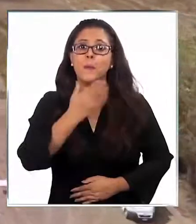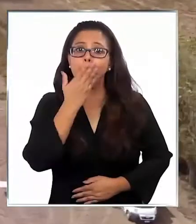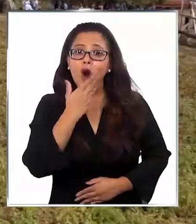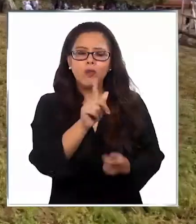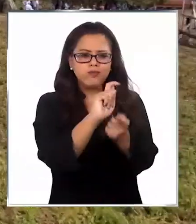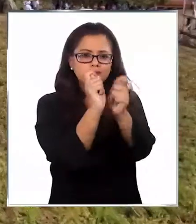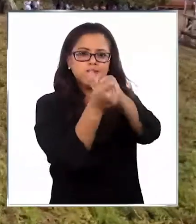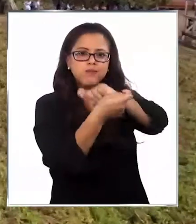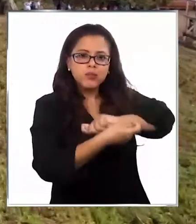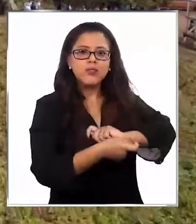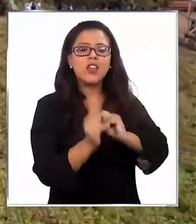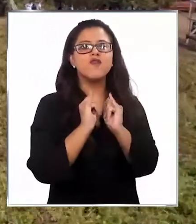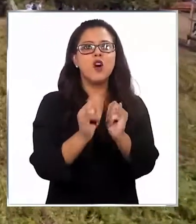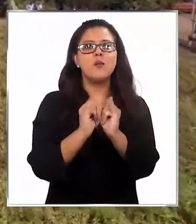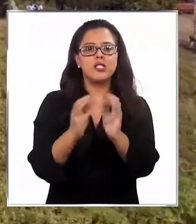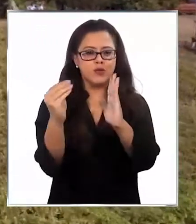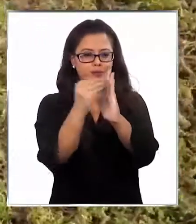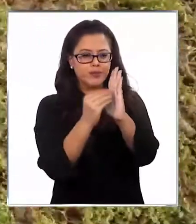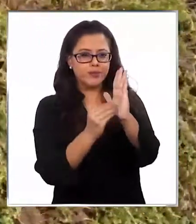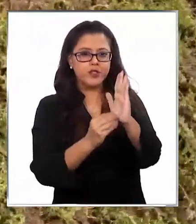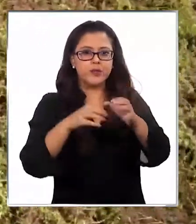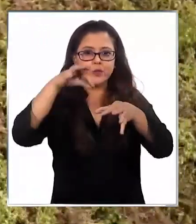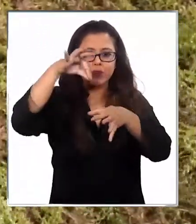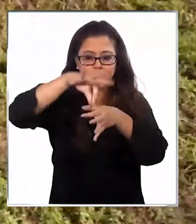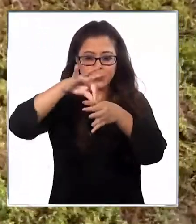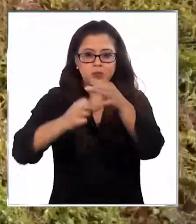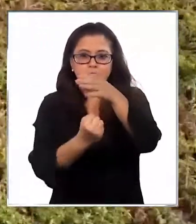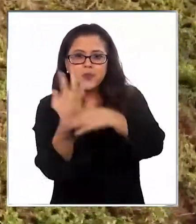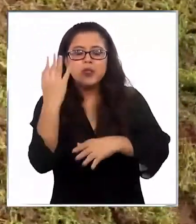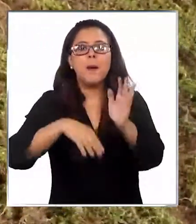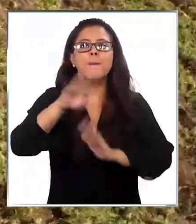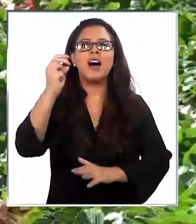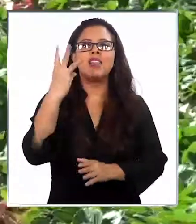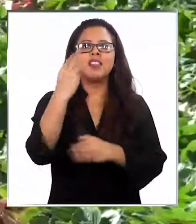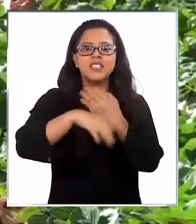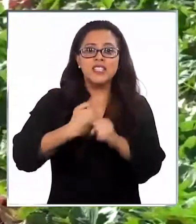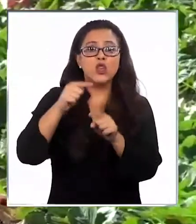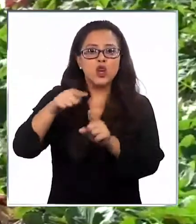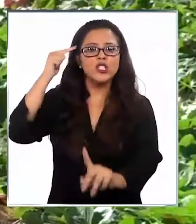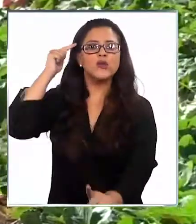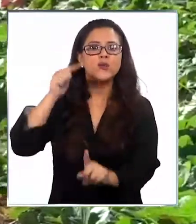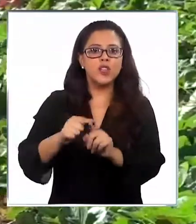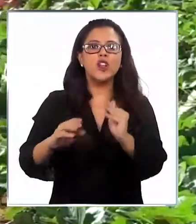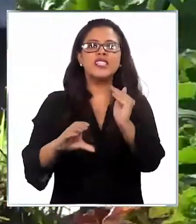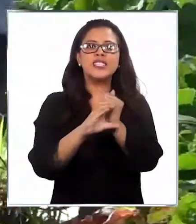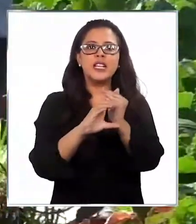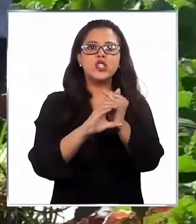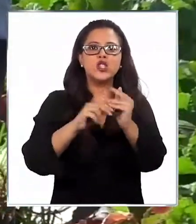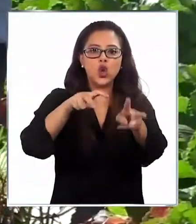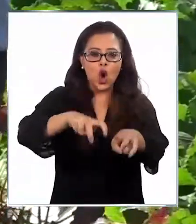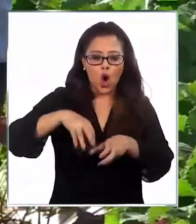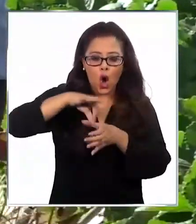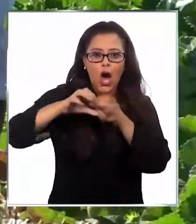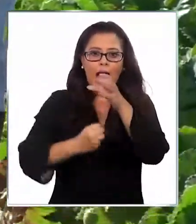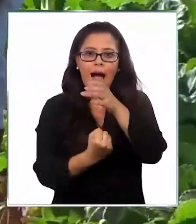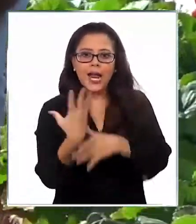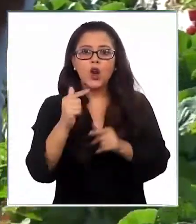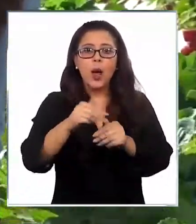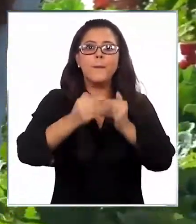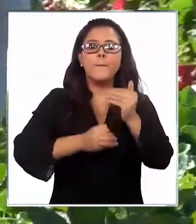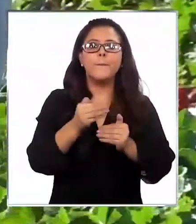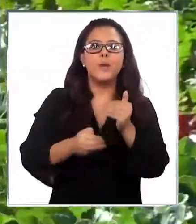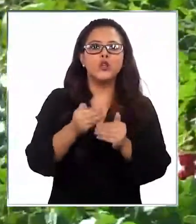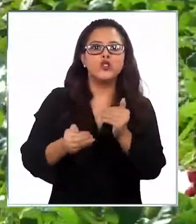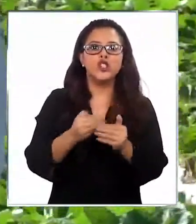Mejorar y actualizar la información del agro que ya tiene más de 13 años es el objetivo del censo agrícola. El proceso